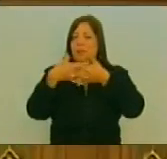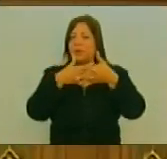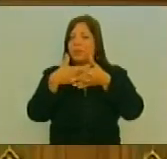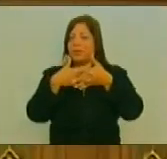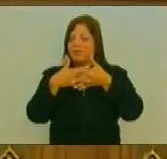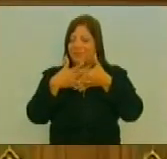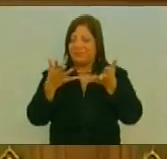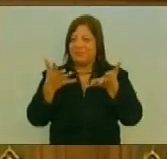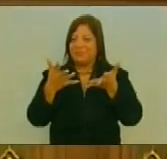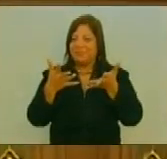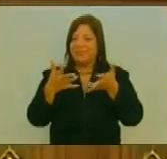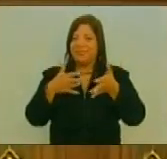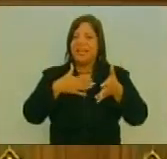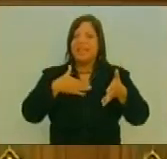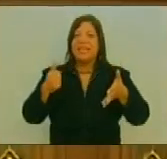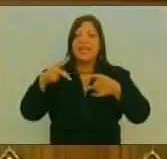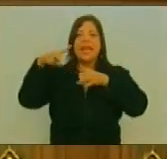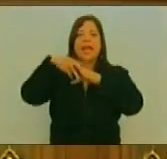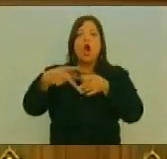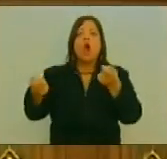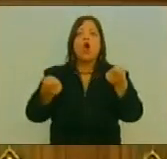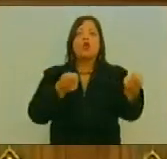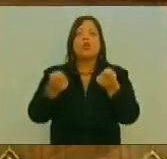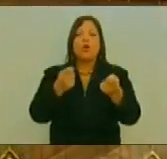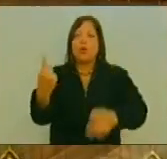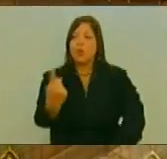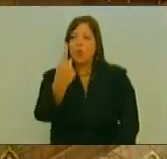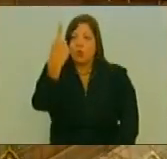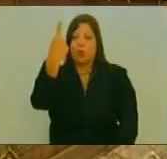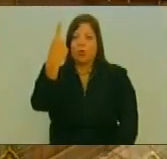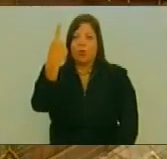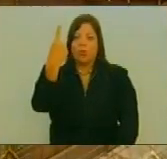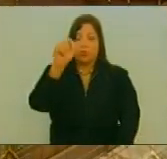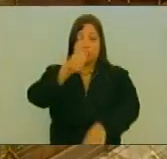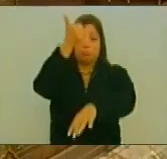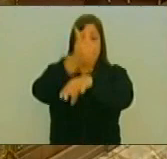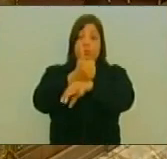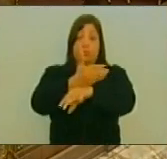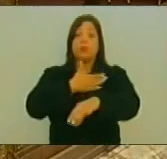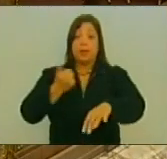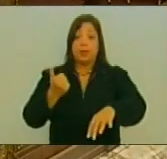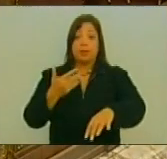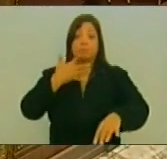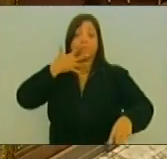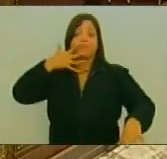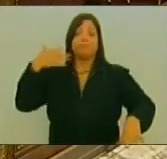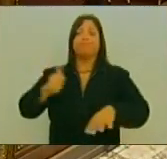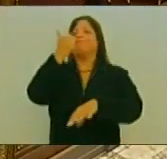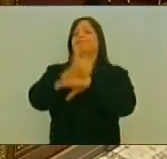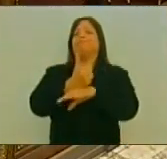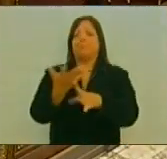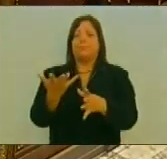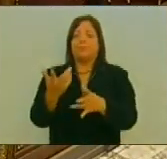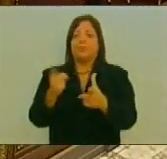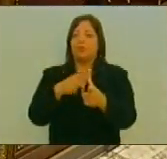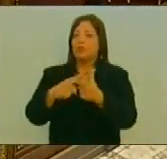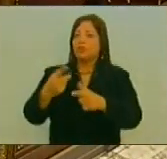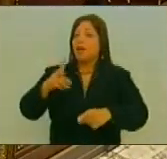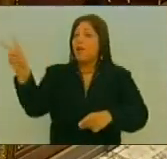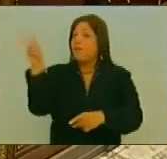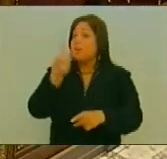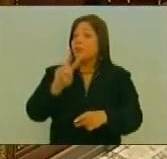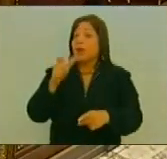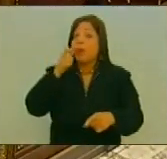Por garantizar La hegemonía En el mundo Y de eso Se trata Así que El pueblo Venezolano No tiene